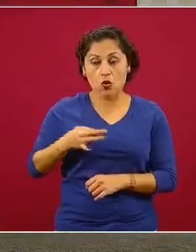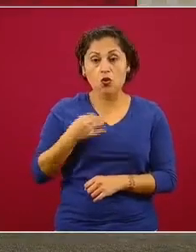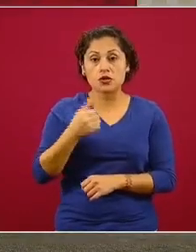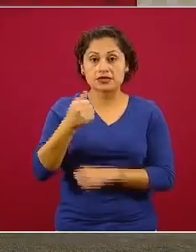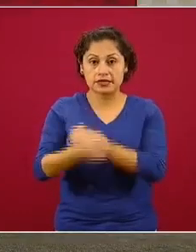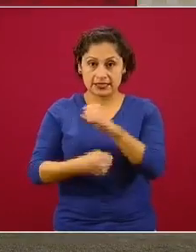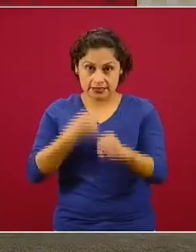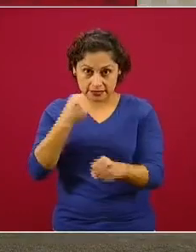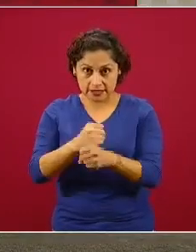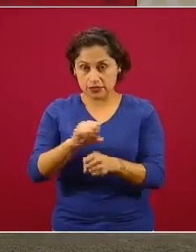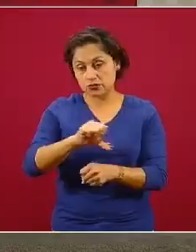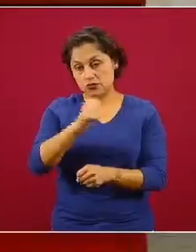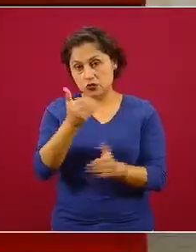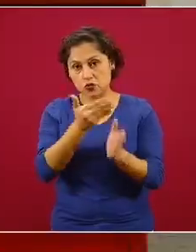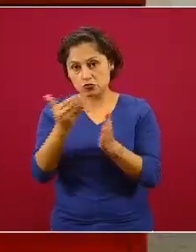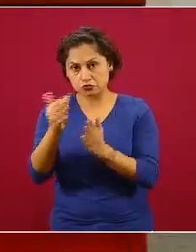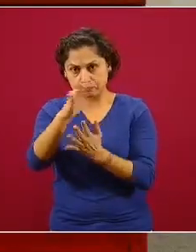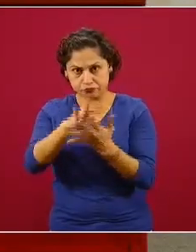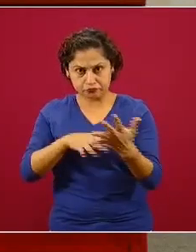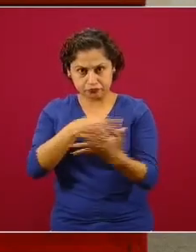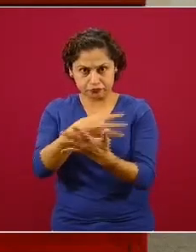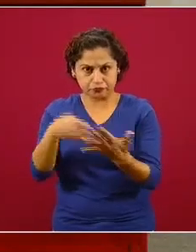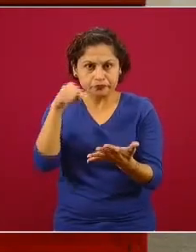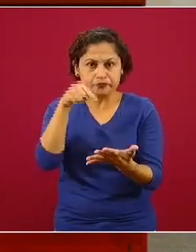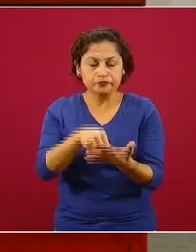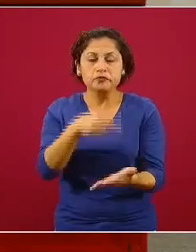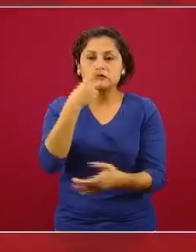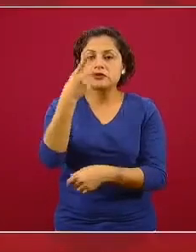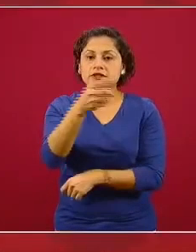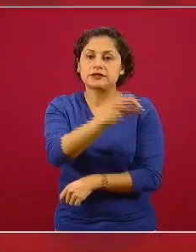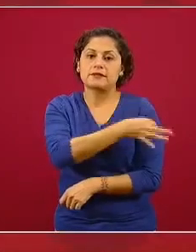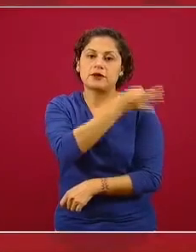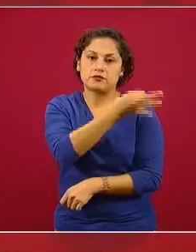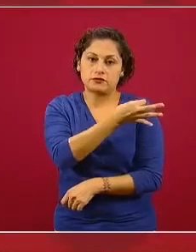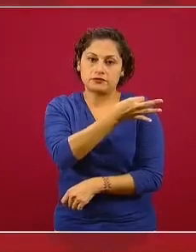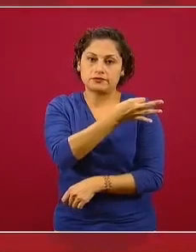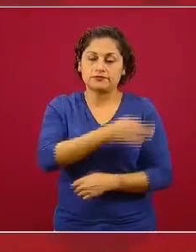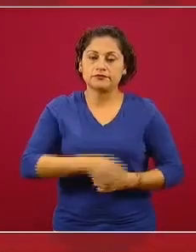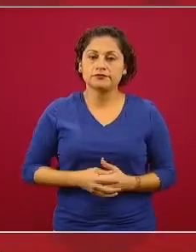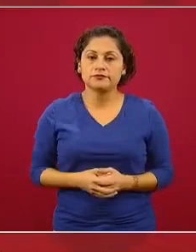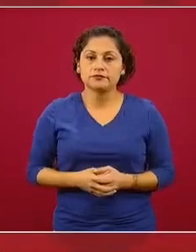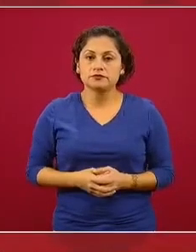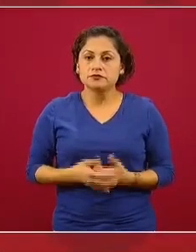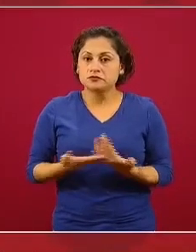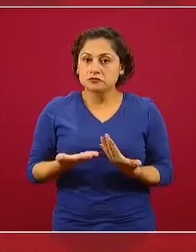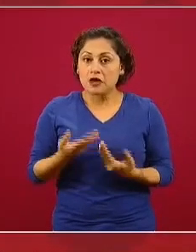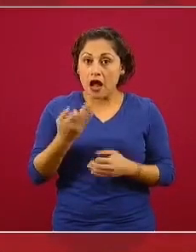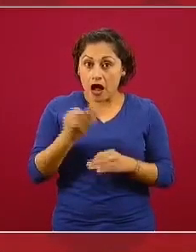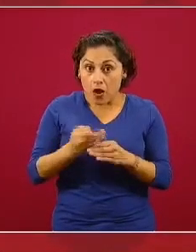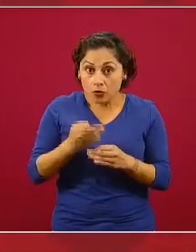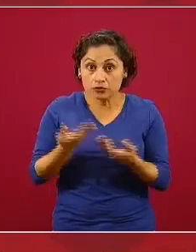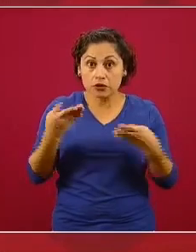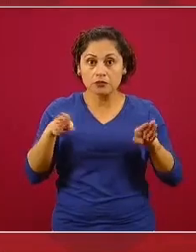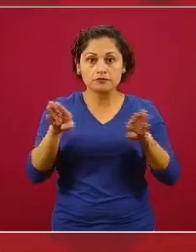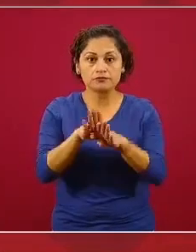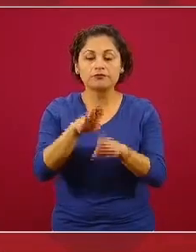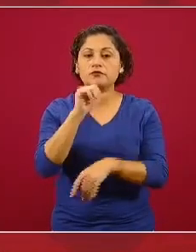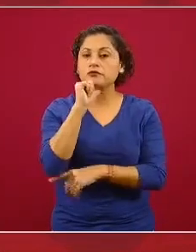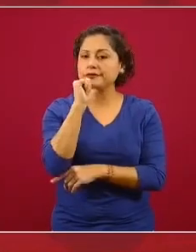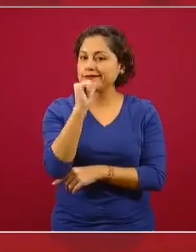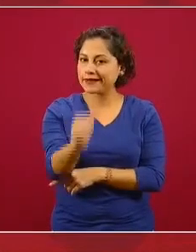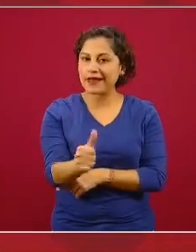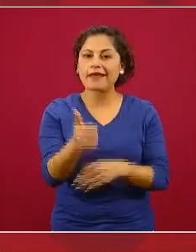hay otros detalles de la vacunación que están ahí. Ninguna ha sido interrumpida. Deben atenderse